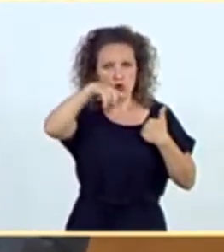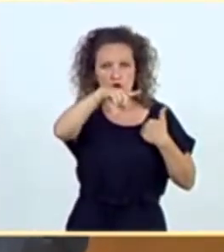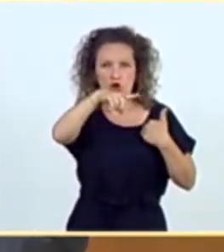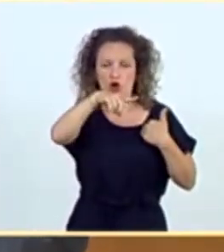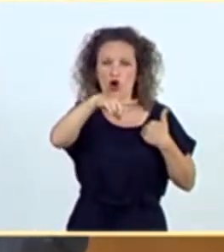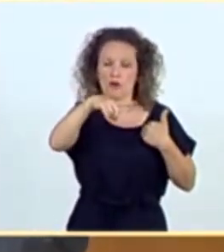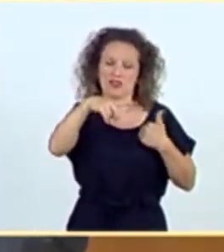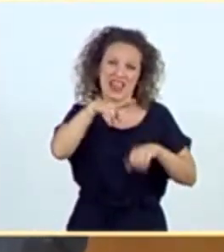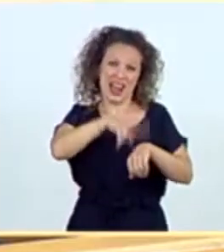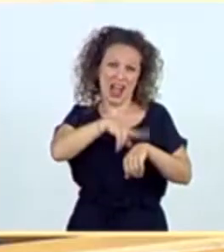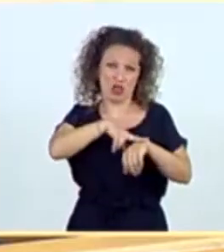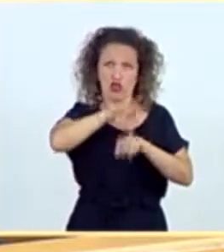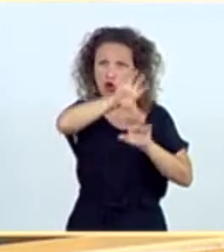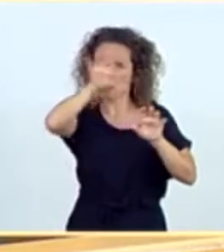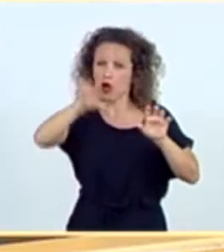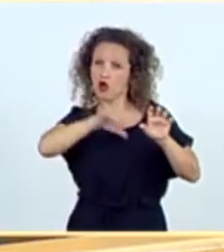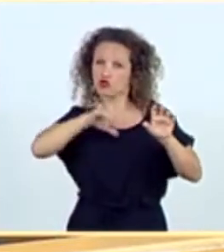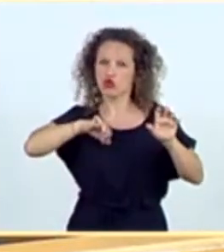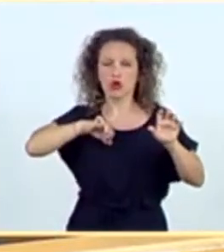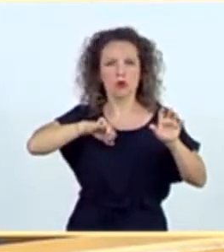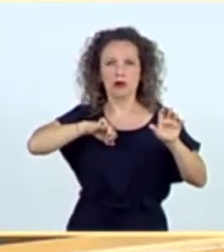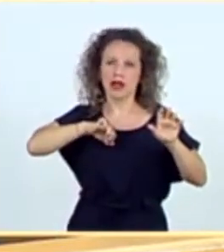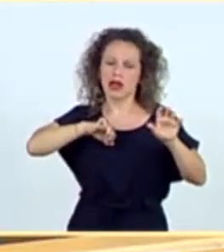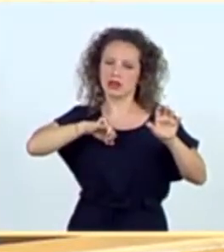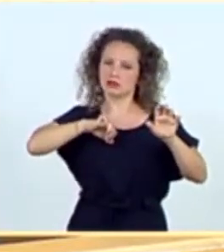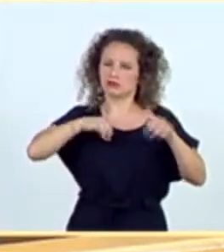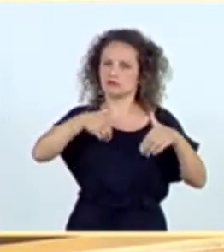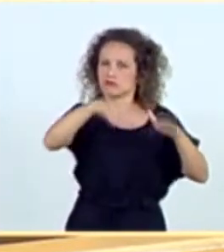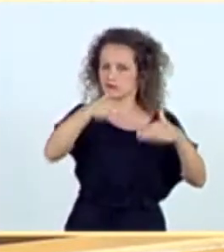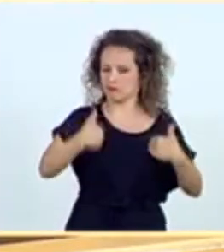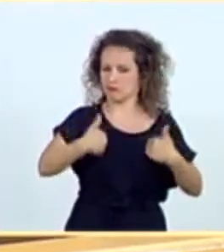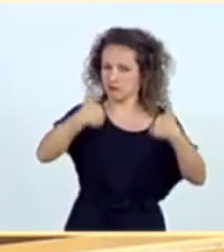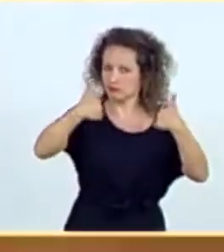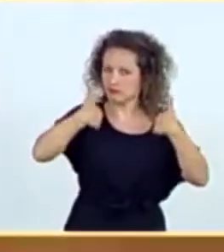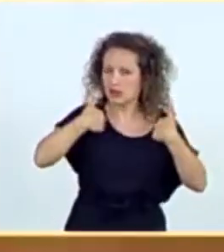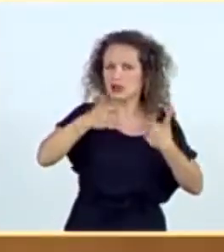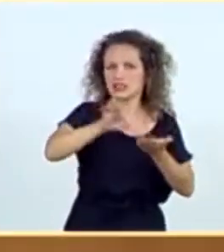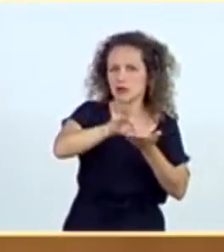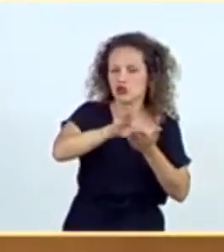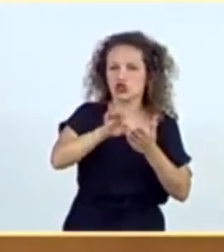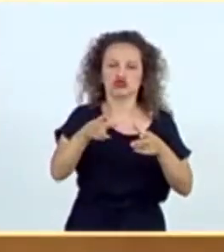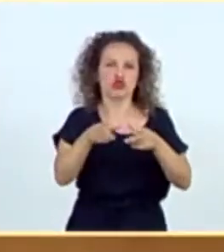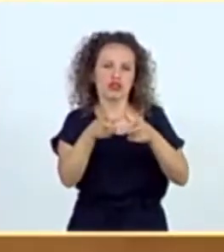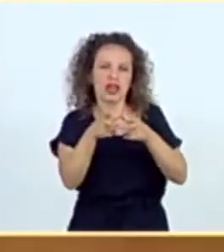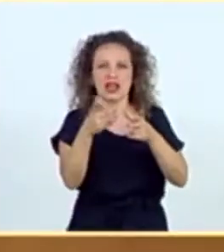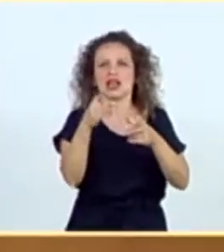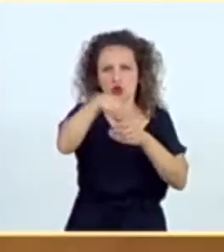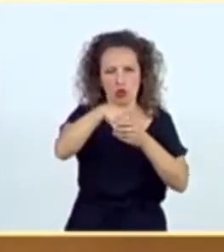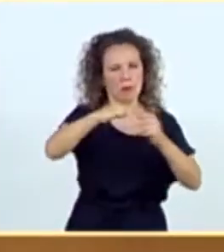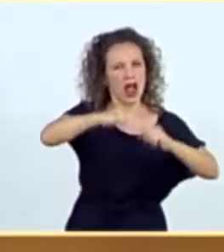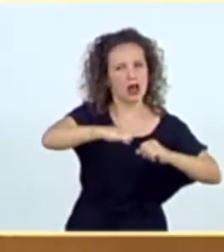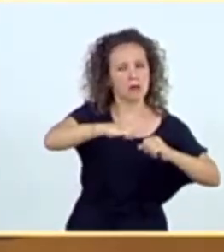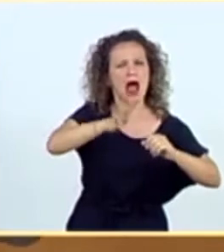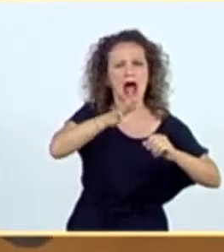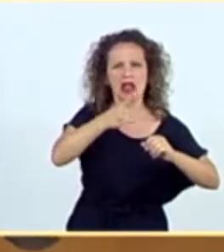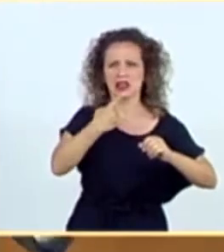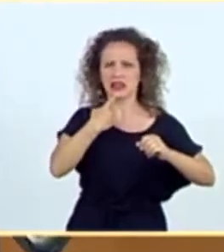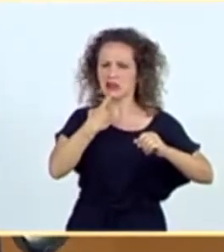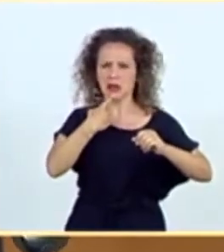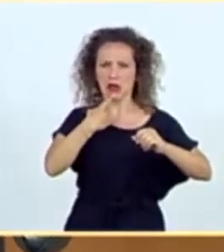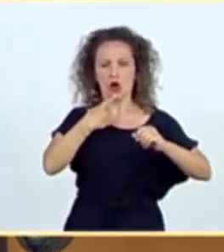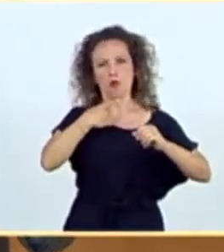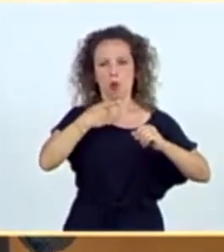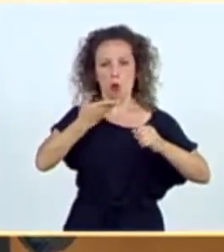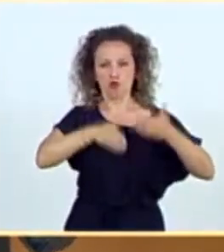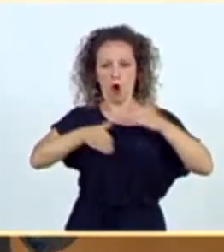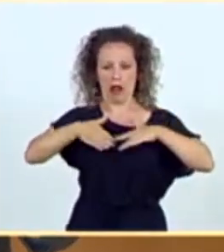comunidades autónomas para la coordinación de todos los servicios sociales, entre los que incluyen los de mayores, que ahora se quite, nunca mejor dicho, los muertos